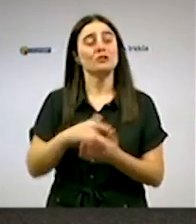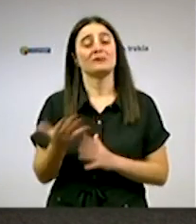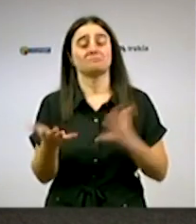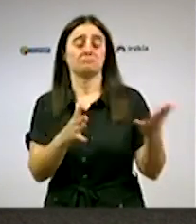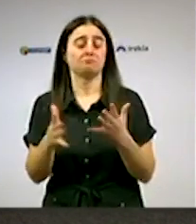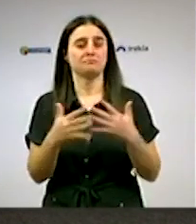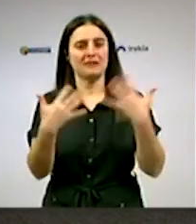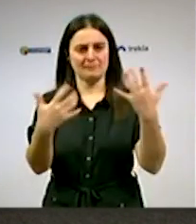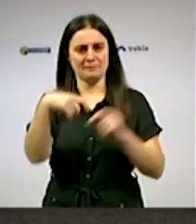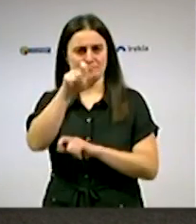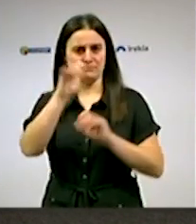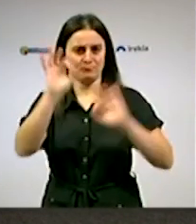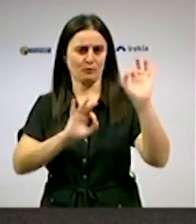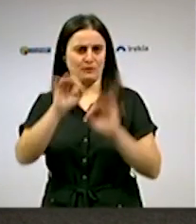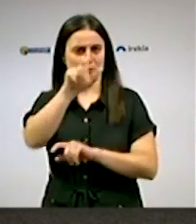% del CERA.